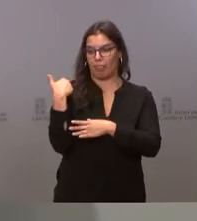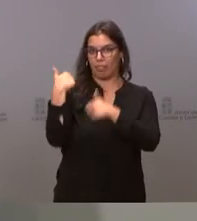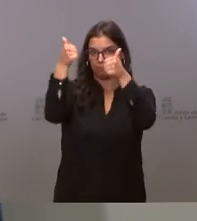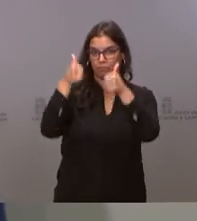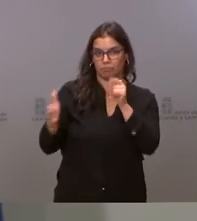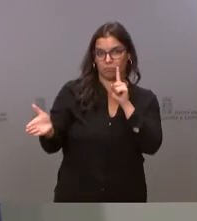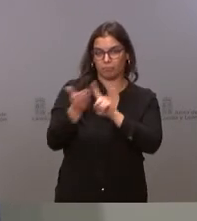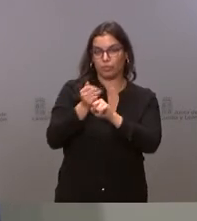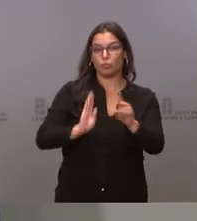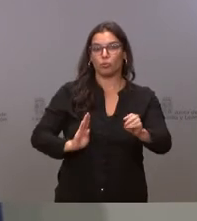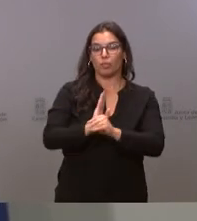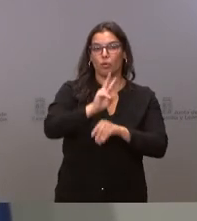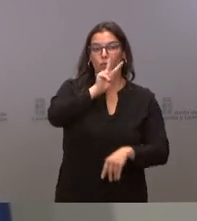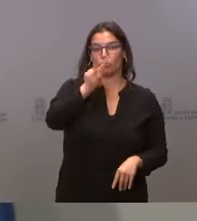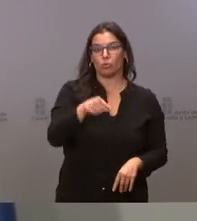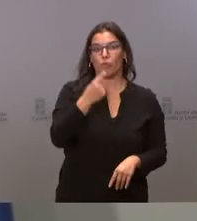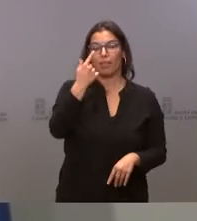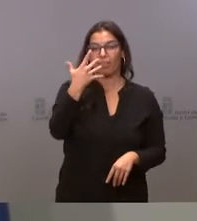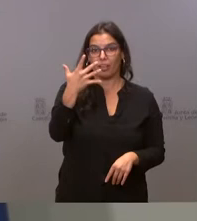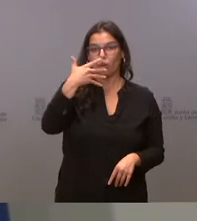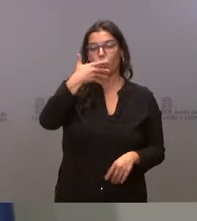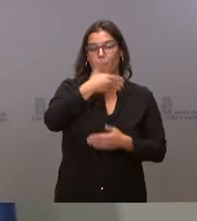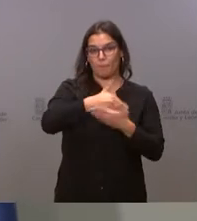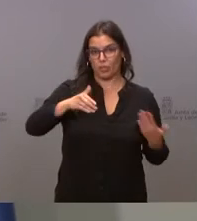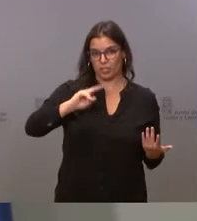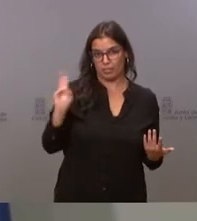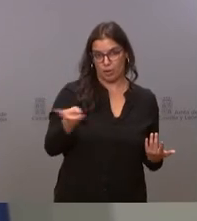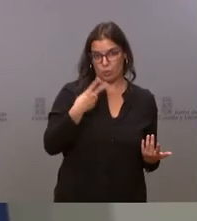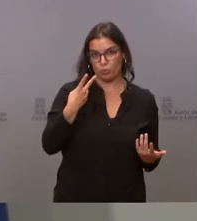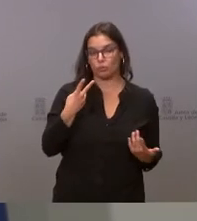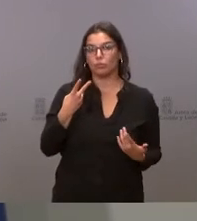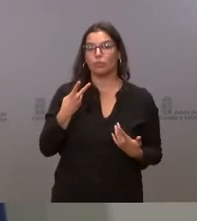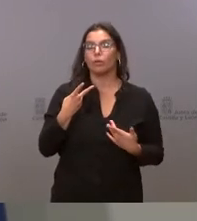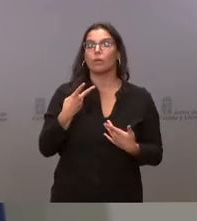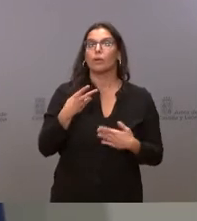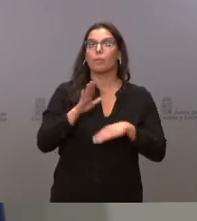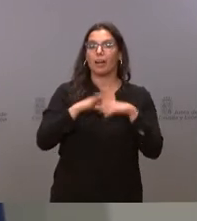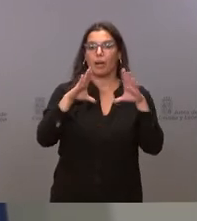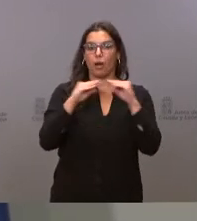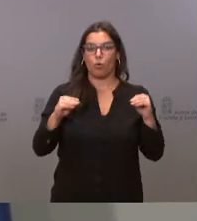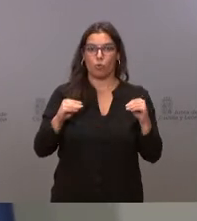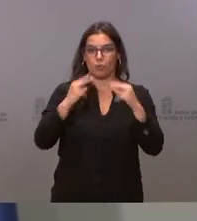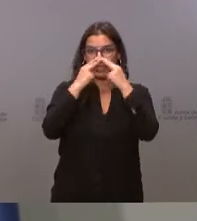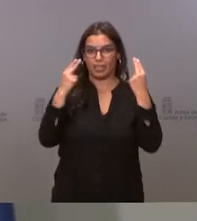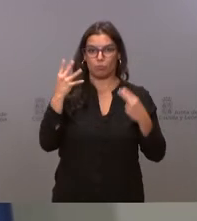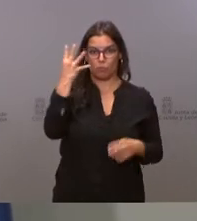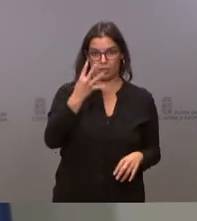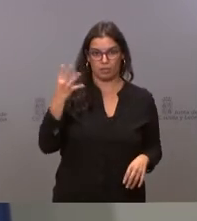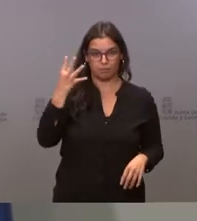con una subvención de 2,5 millones de euros para nuestras universidades públicas.